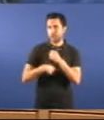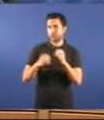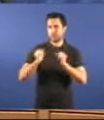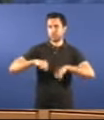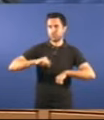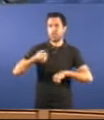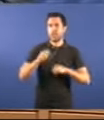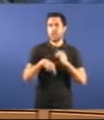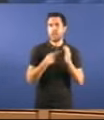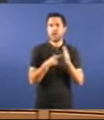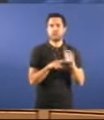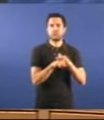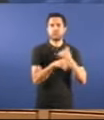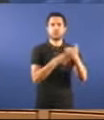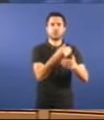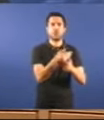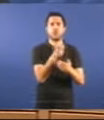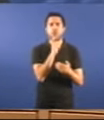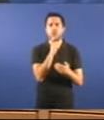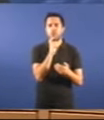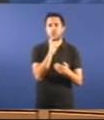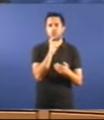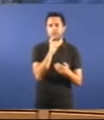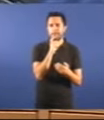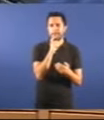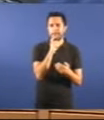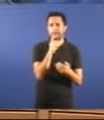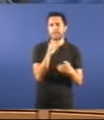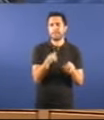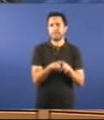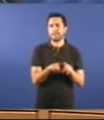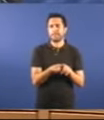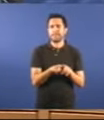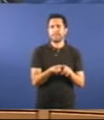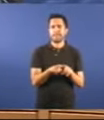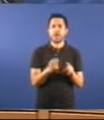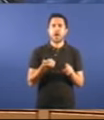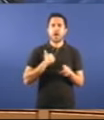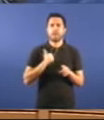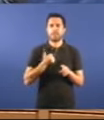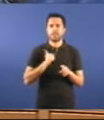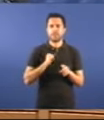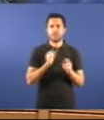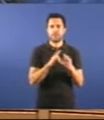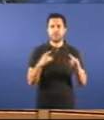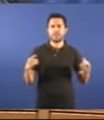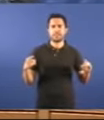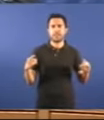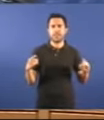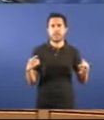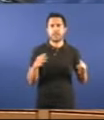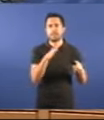dous decretos en exposición pública e coño que poderá facer alegacións. Aproveitamentos forestais primeiro decreto e